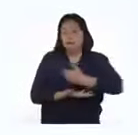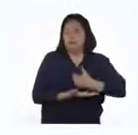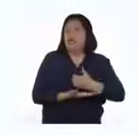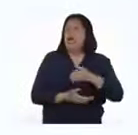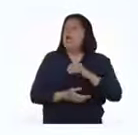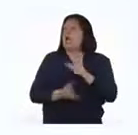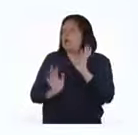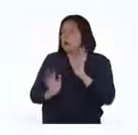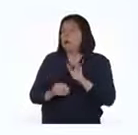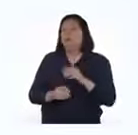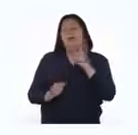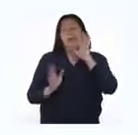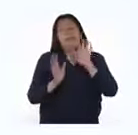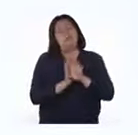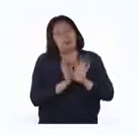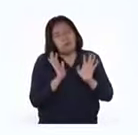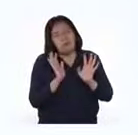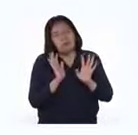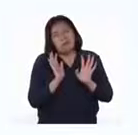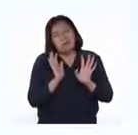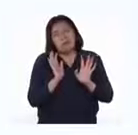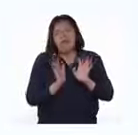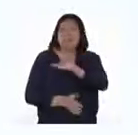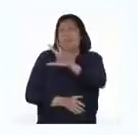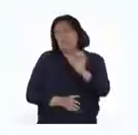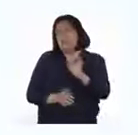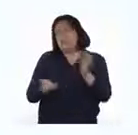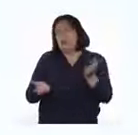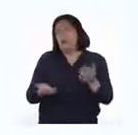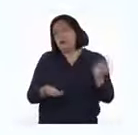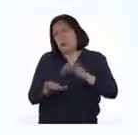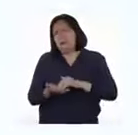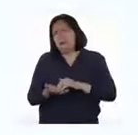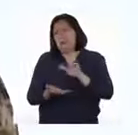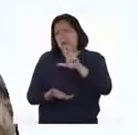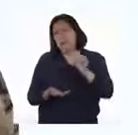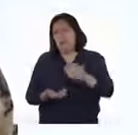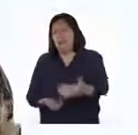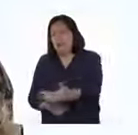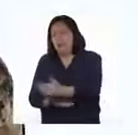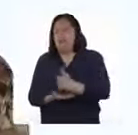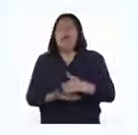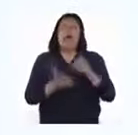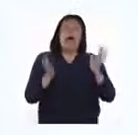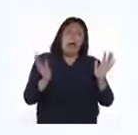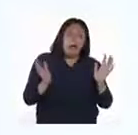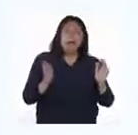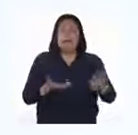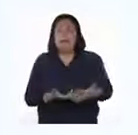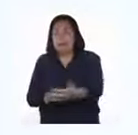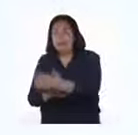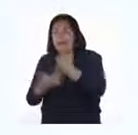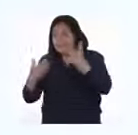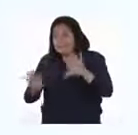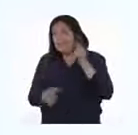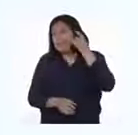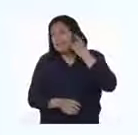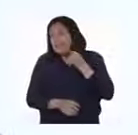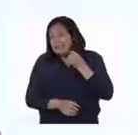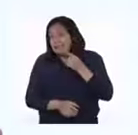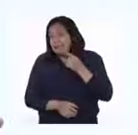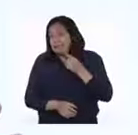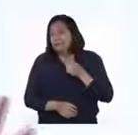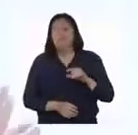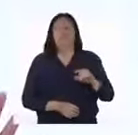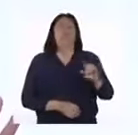vicuñas. Por ejemplo, 30 nuevamente. ¡Ah! Se capturan a las que tenían etiquetas.